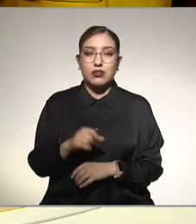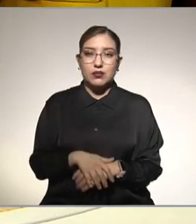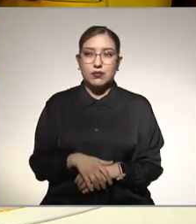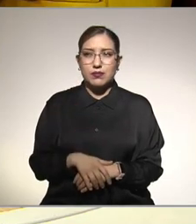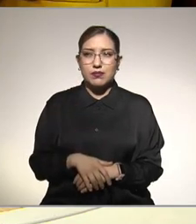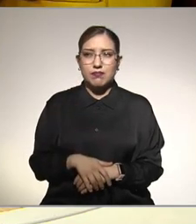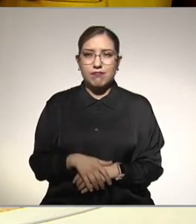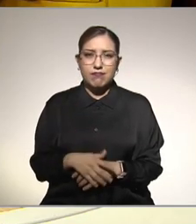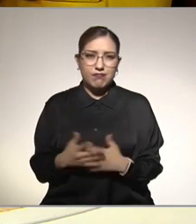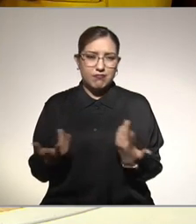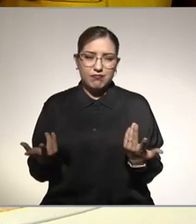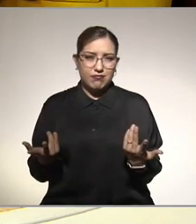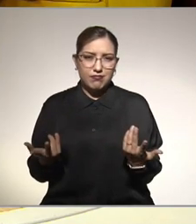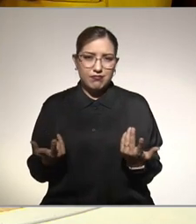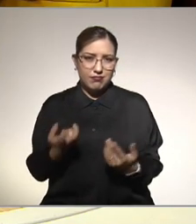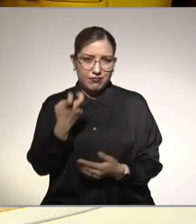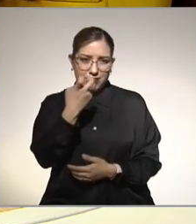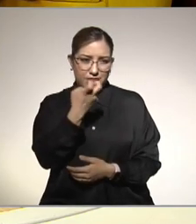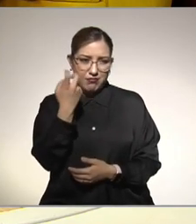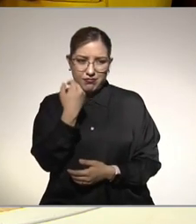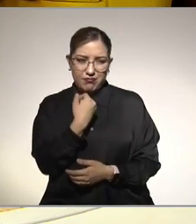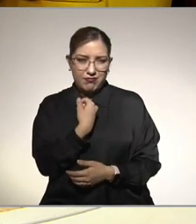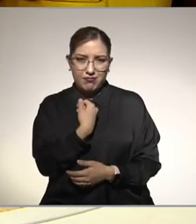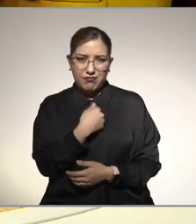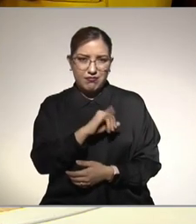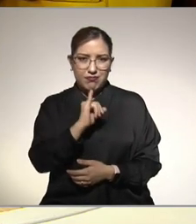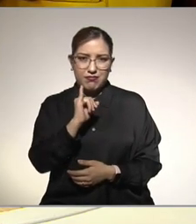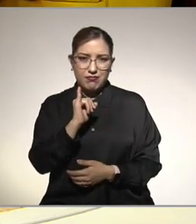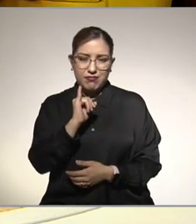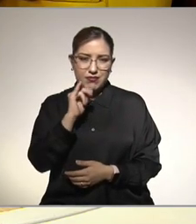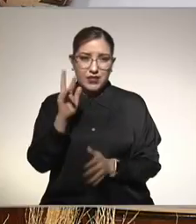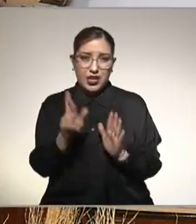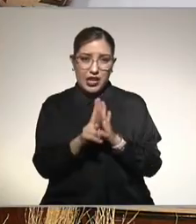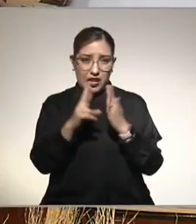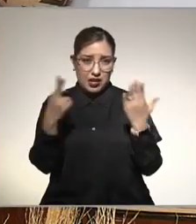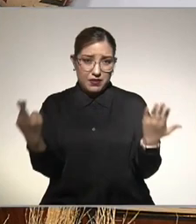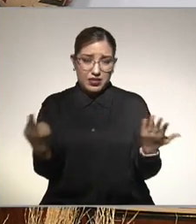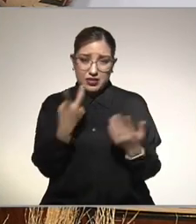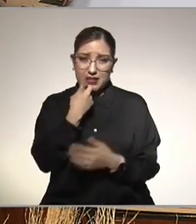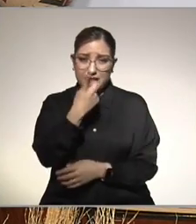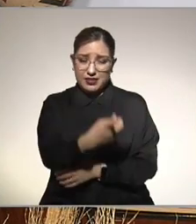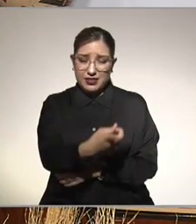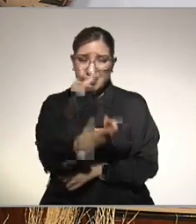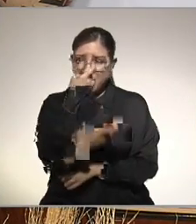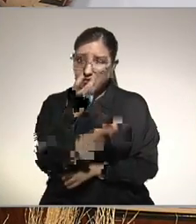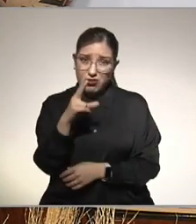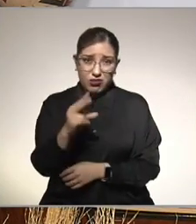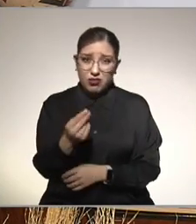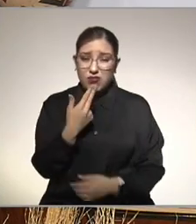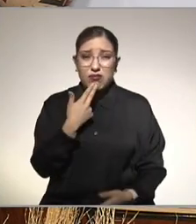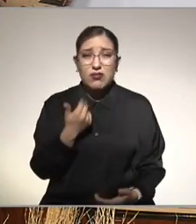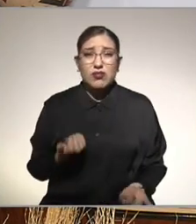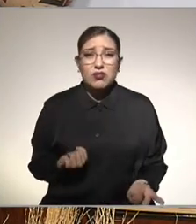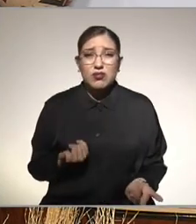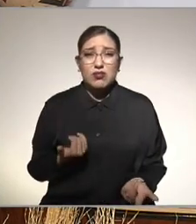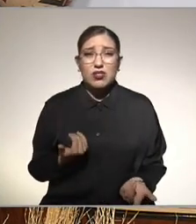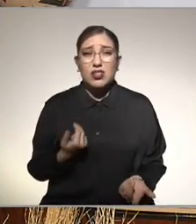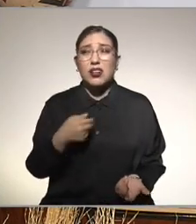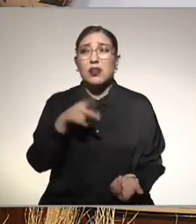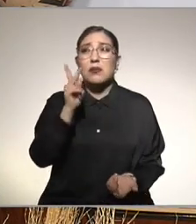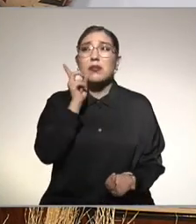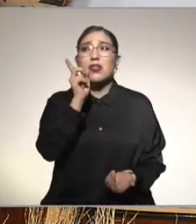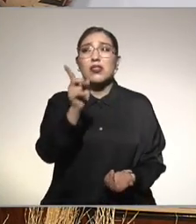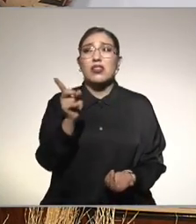Medicine que es una revista muy seria médica dice esto no funciona y cuando la gente me dice como me limpio el hígado